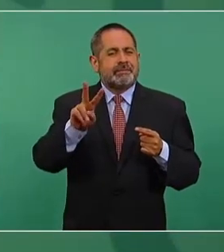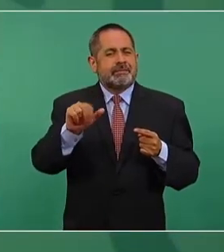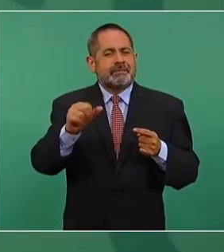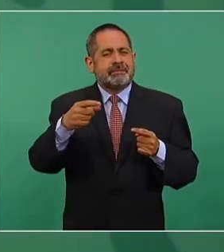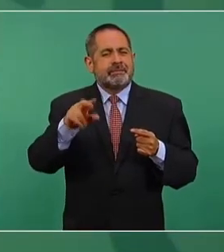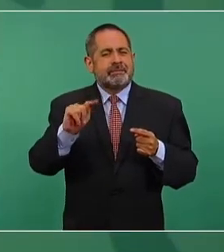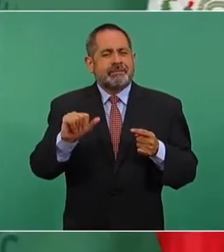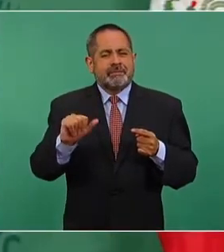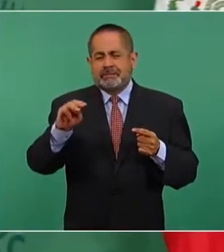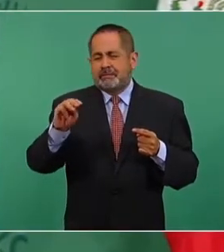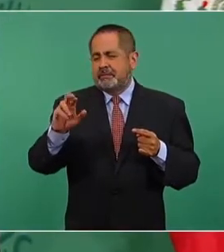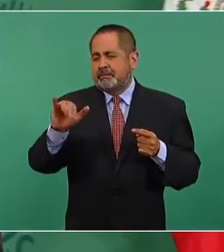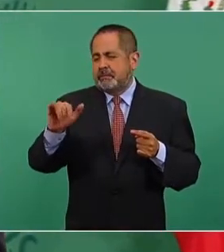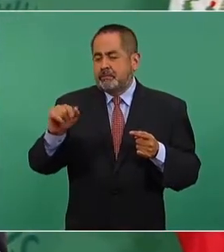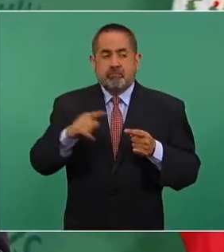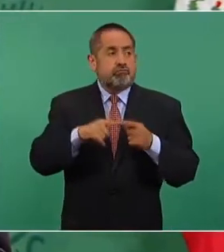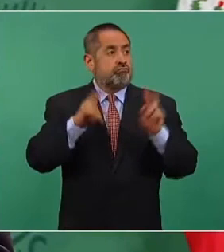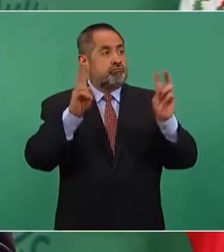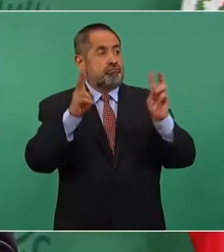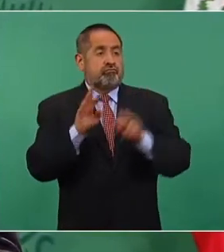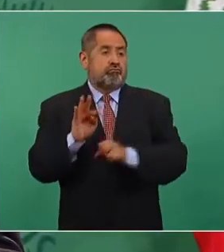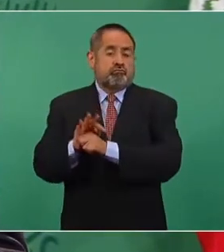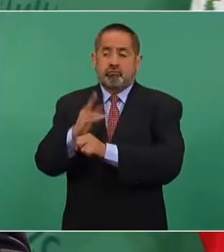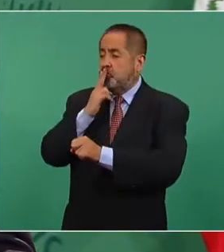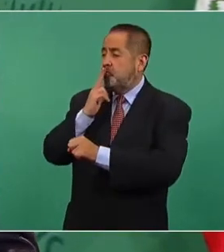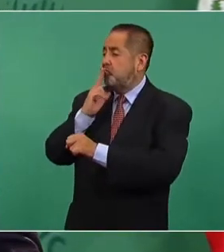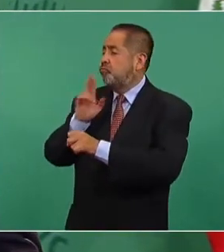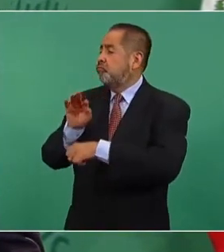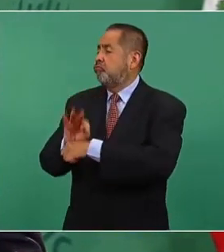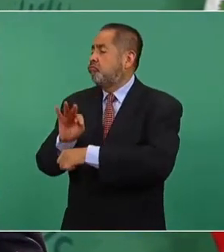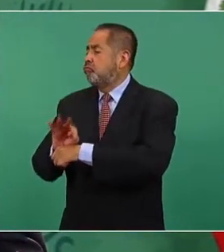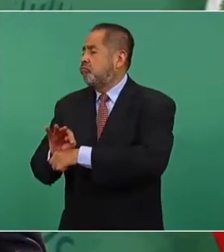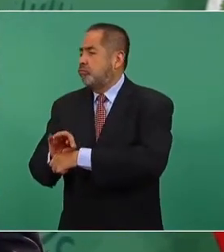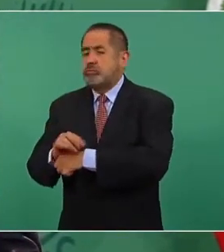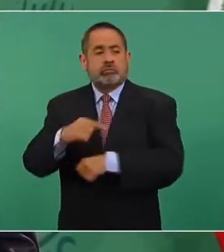son famosos y llegan en sus yates.